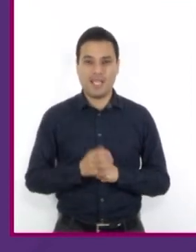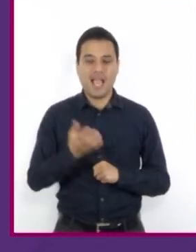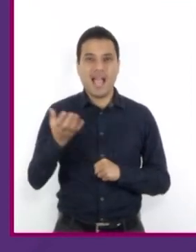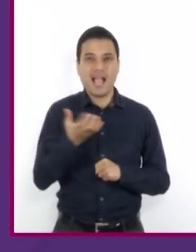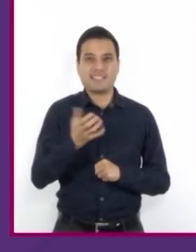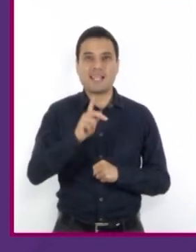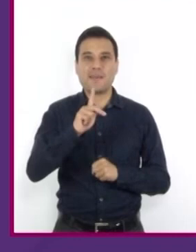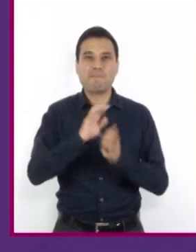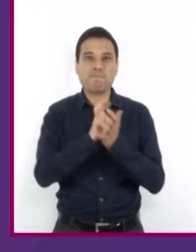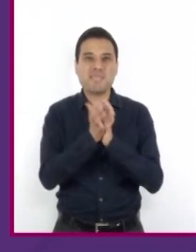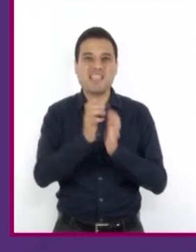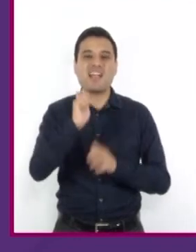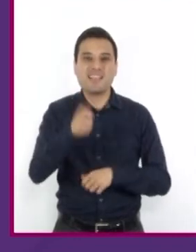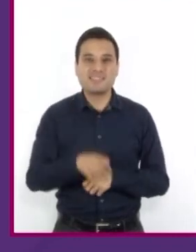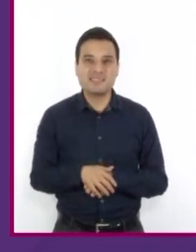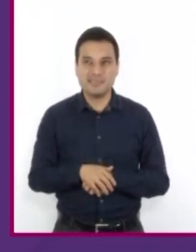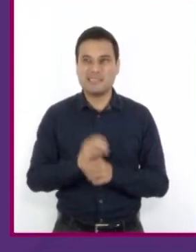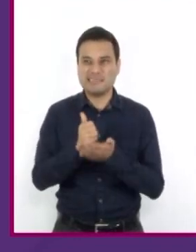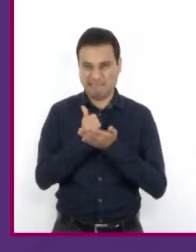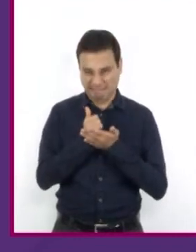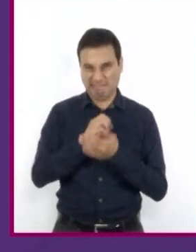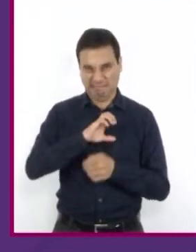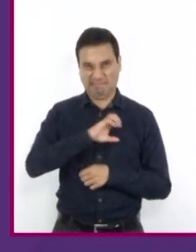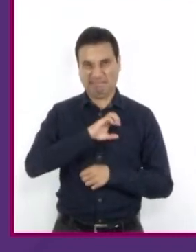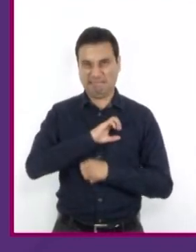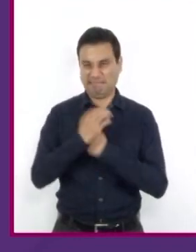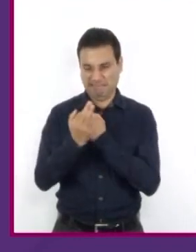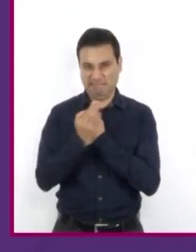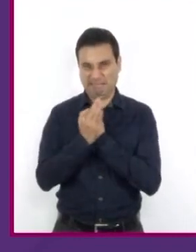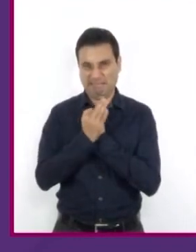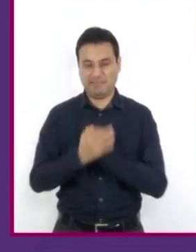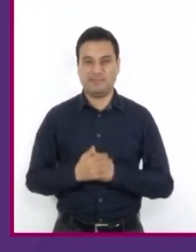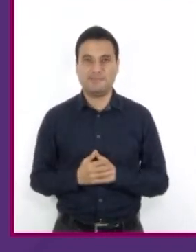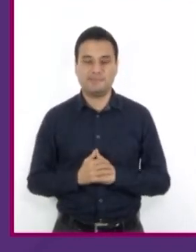Es como decir en México, ¡échame la mano! Es pedir ayuda.